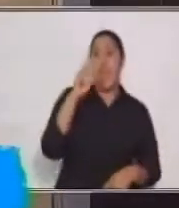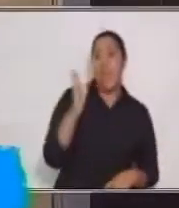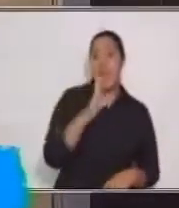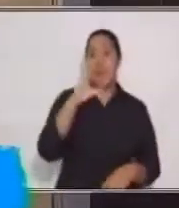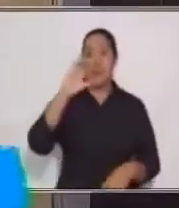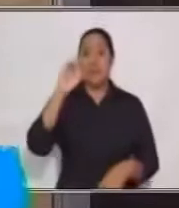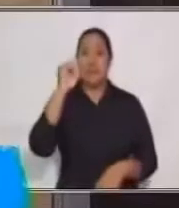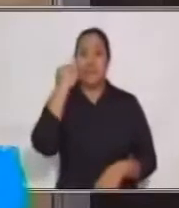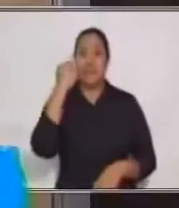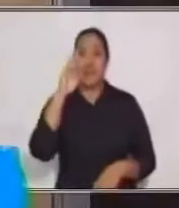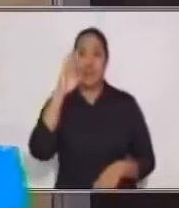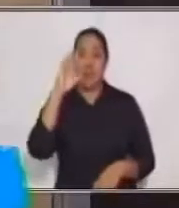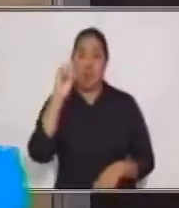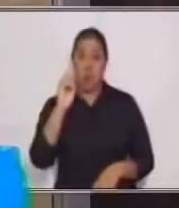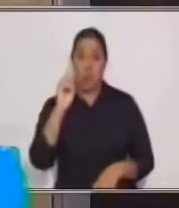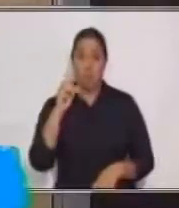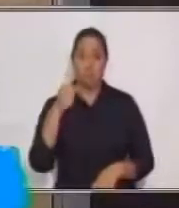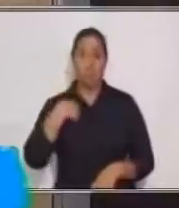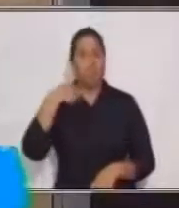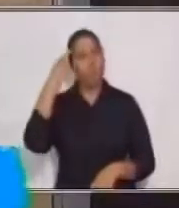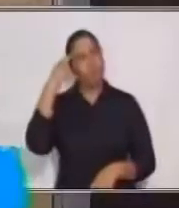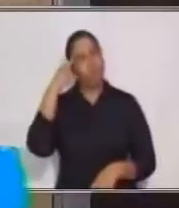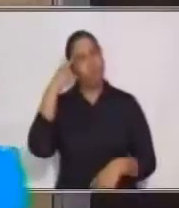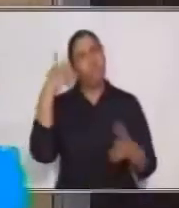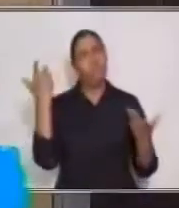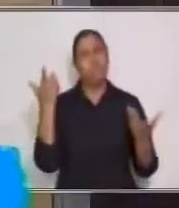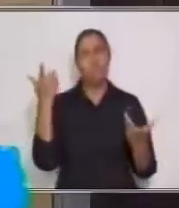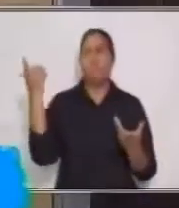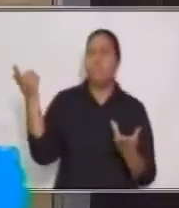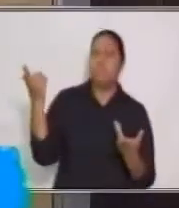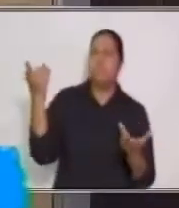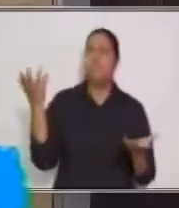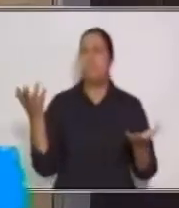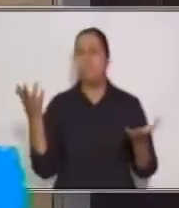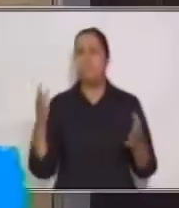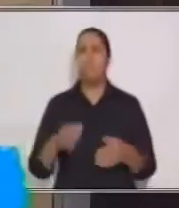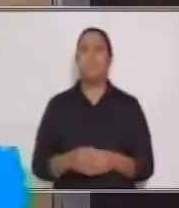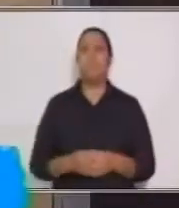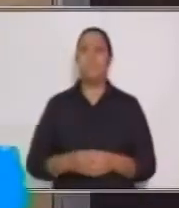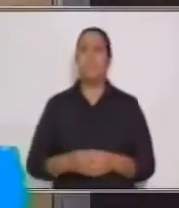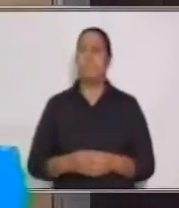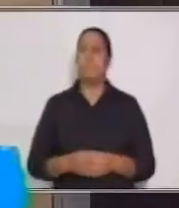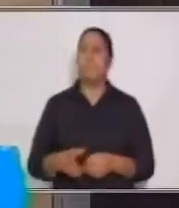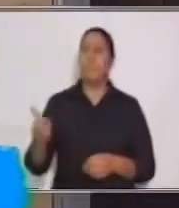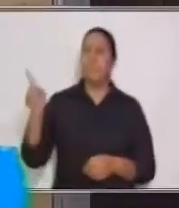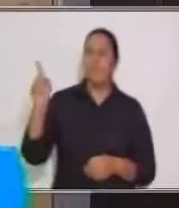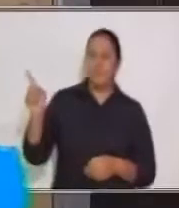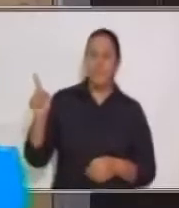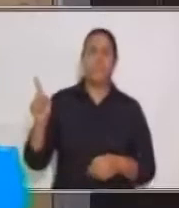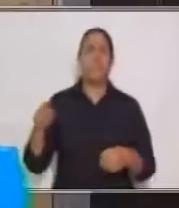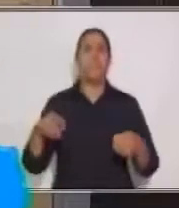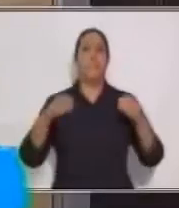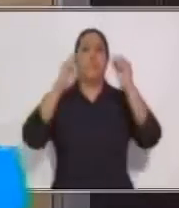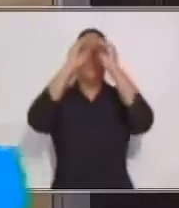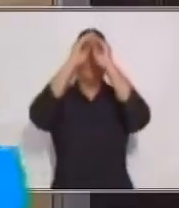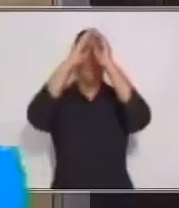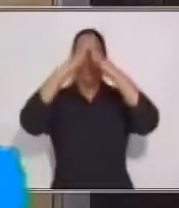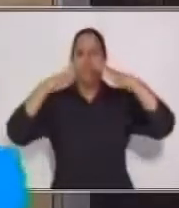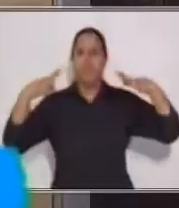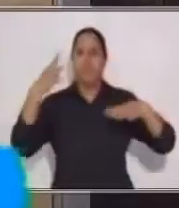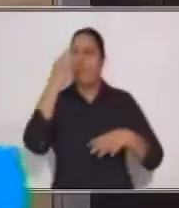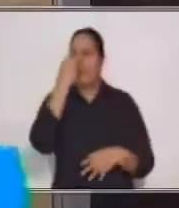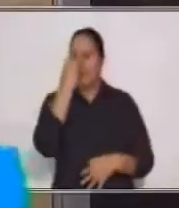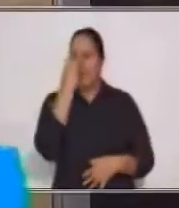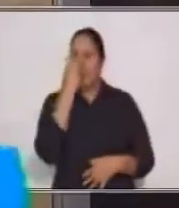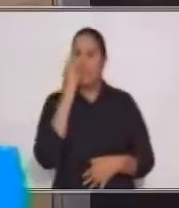ocurre escribir el circo. El circo. ¿Con qué letra empecé?